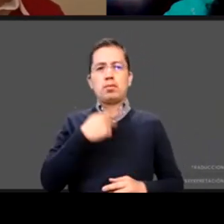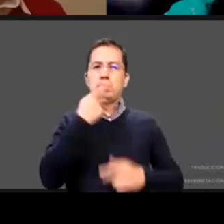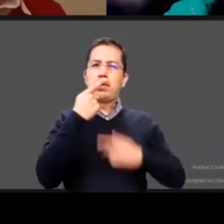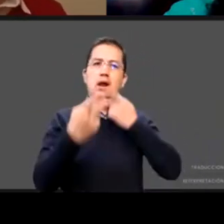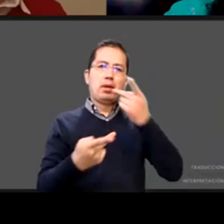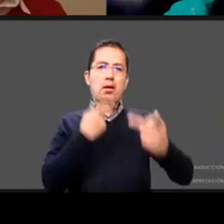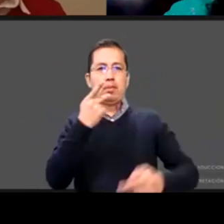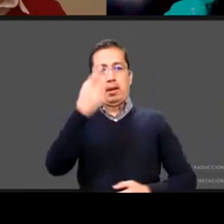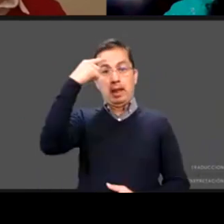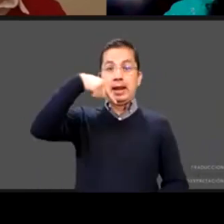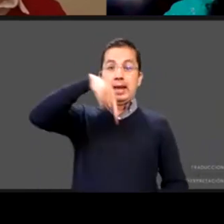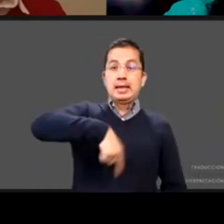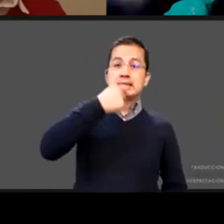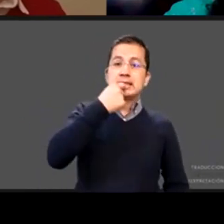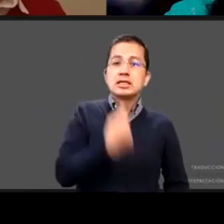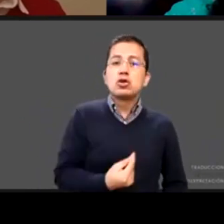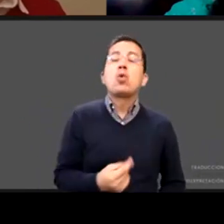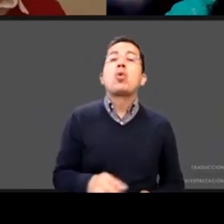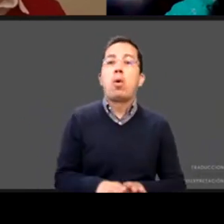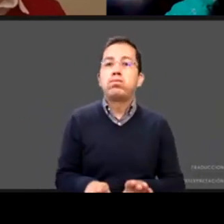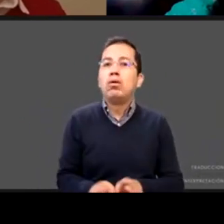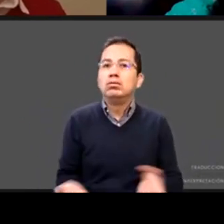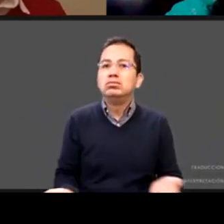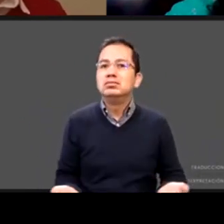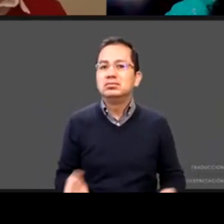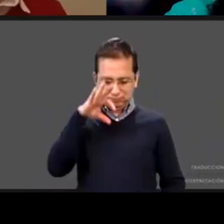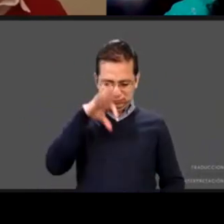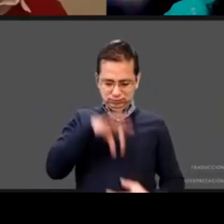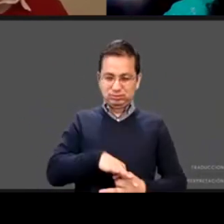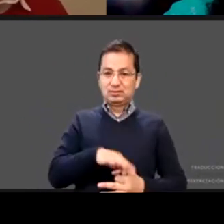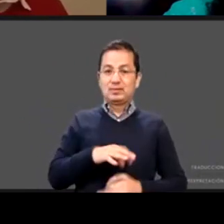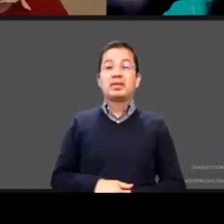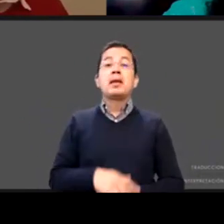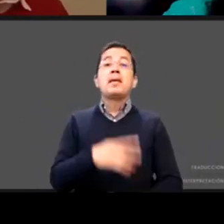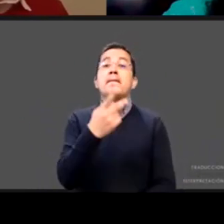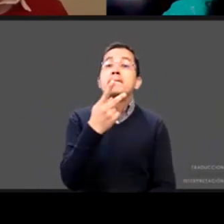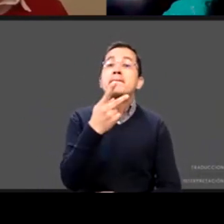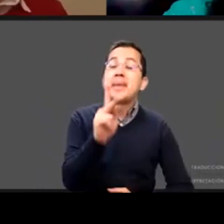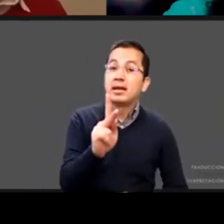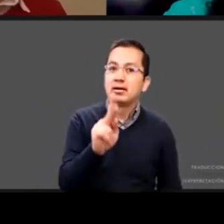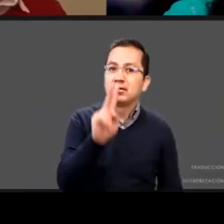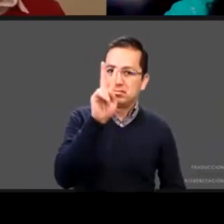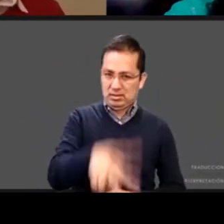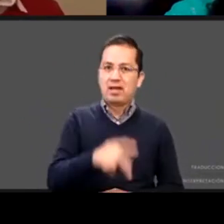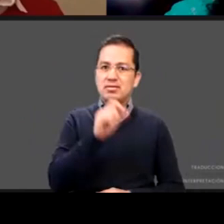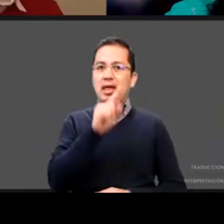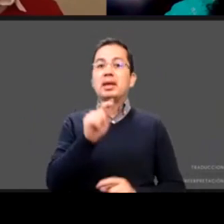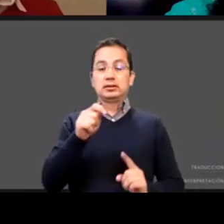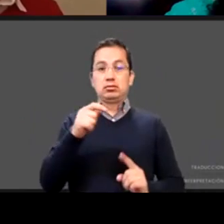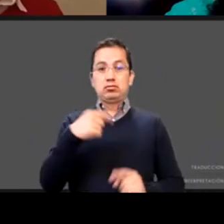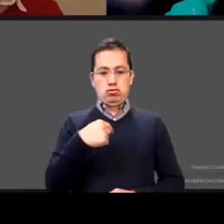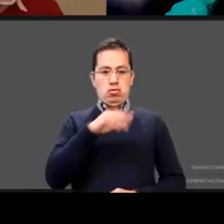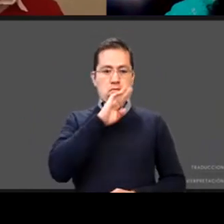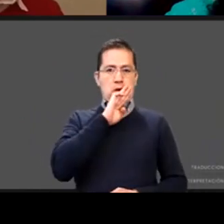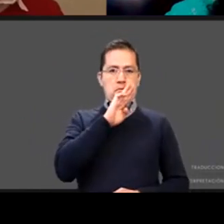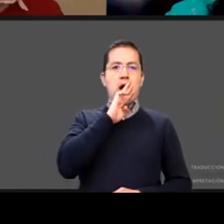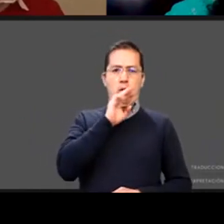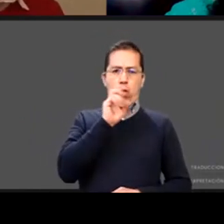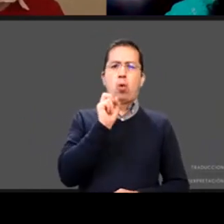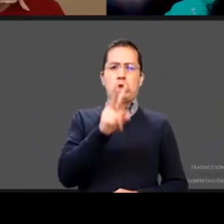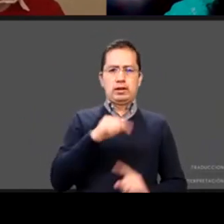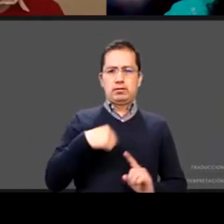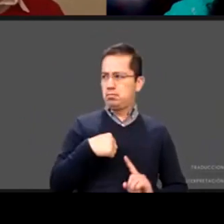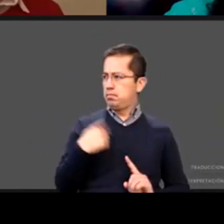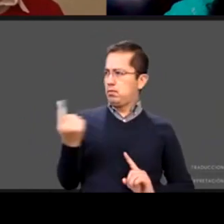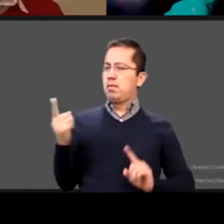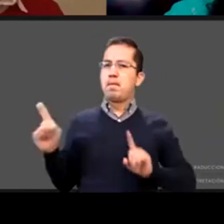fortalecimiento de conexiones? pero también viene la parte de deberíamos incluir la voz paterna porque yo me siento muy honrado de estar con tan